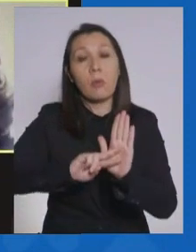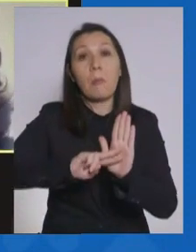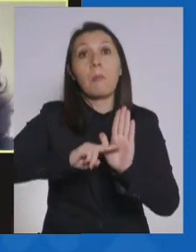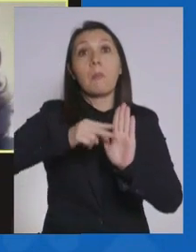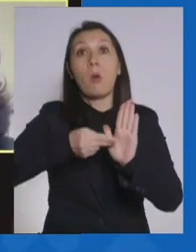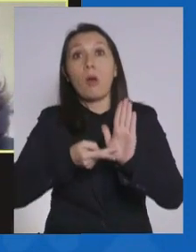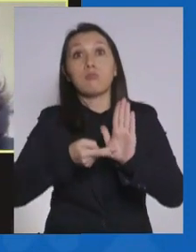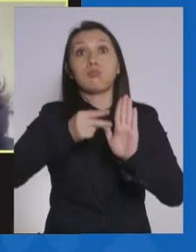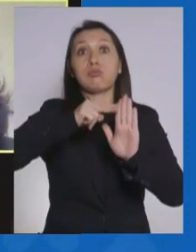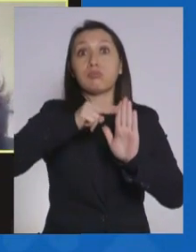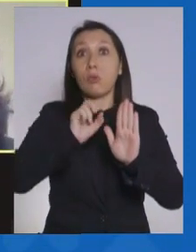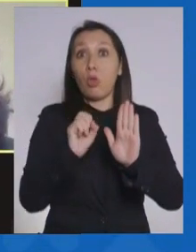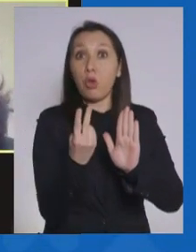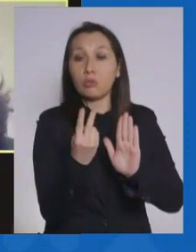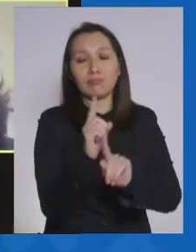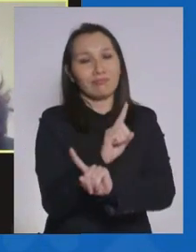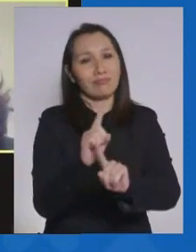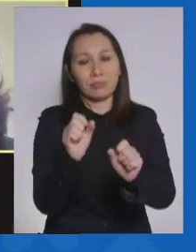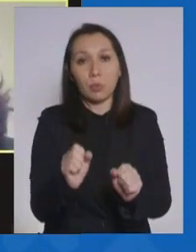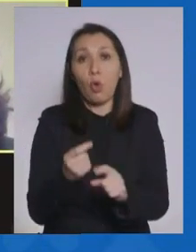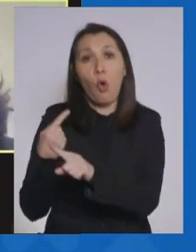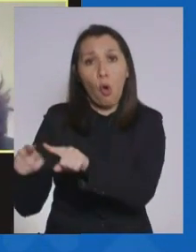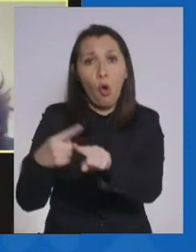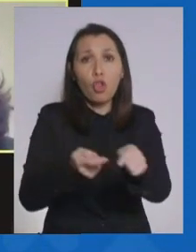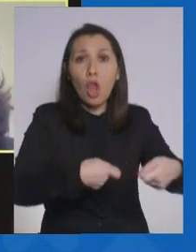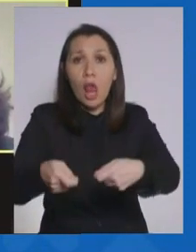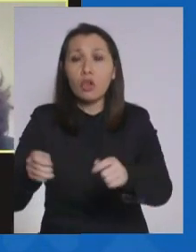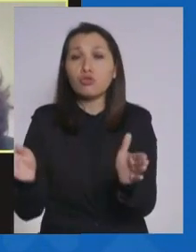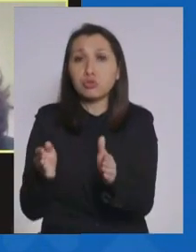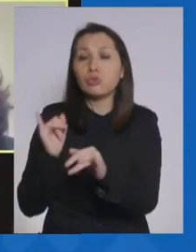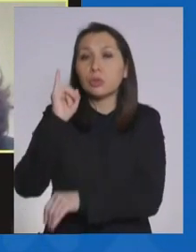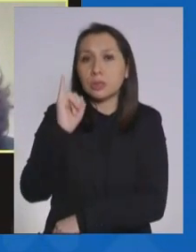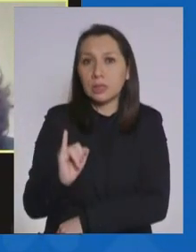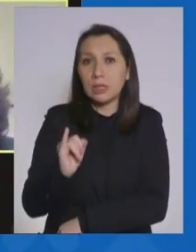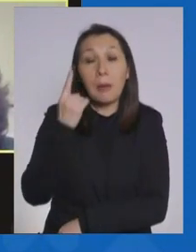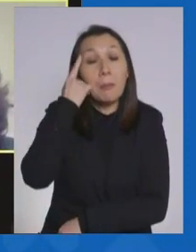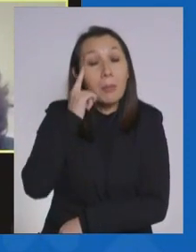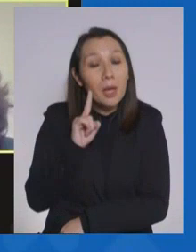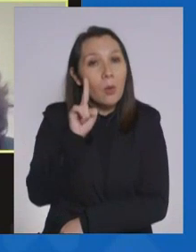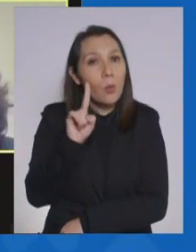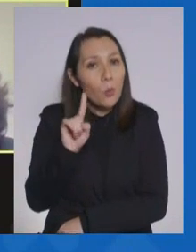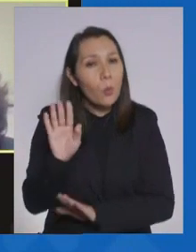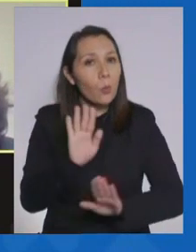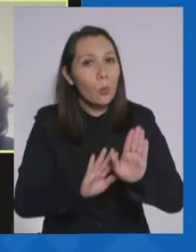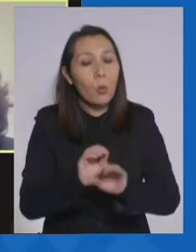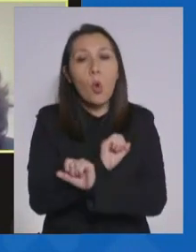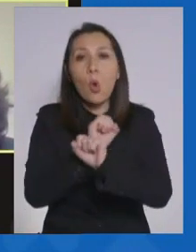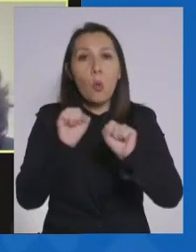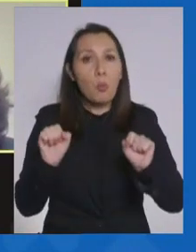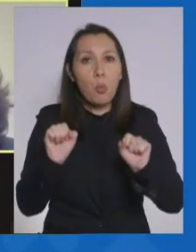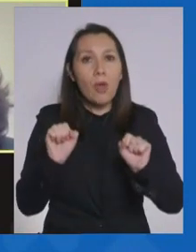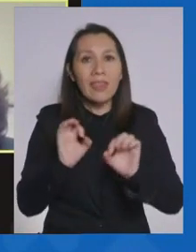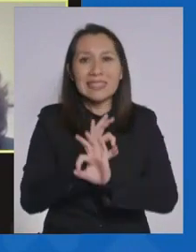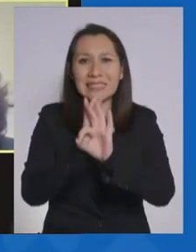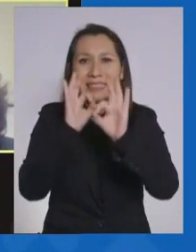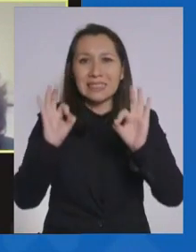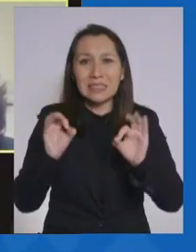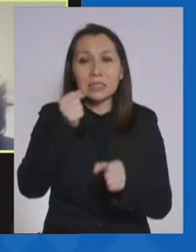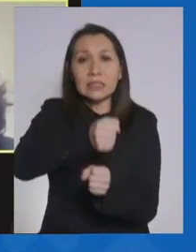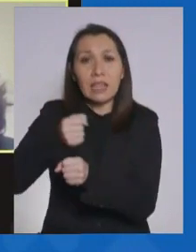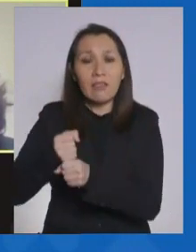no están permitidos, pero los otros sí. Pero con una salvedad. No puede venir ni un solo